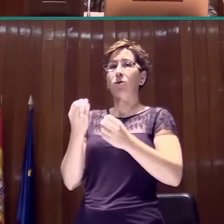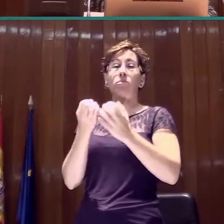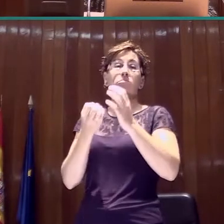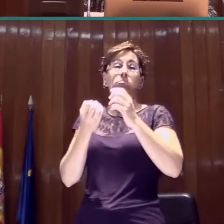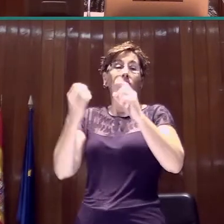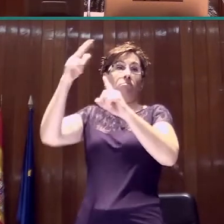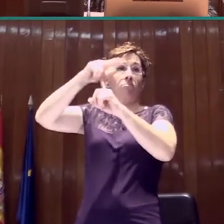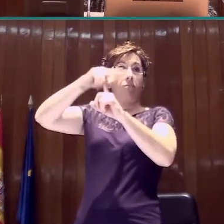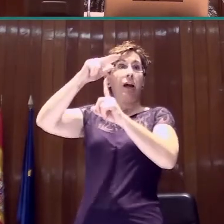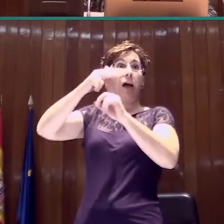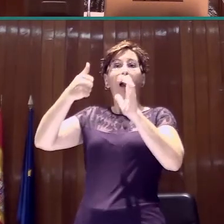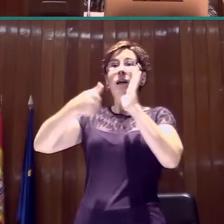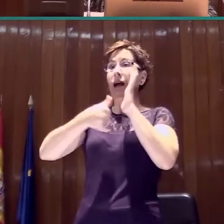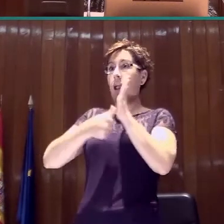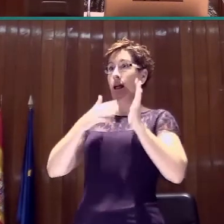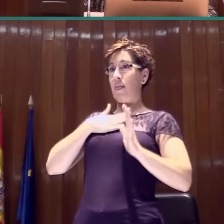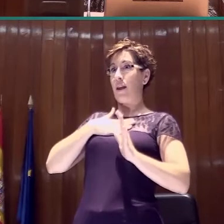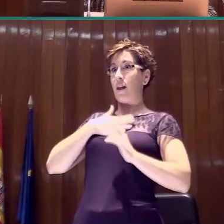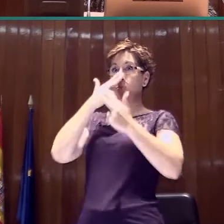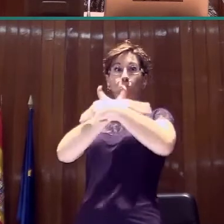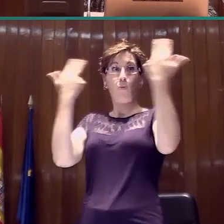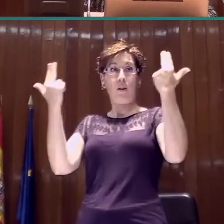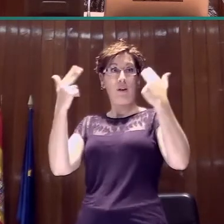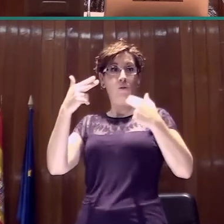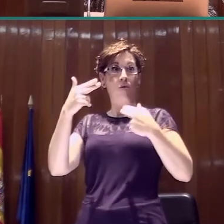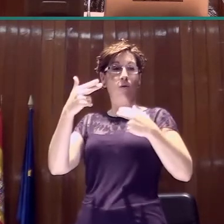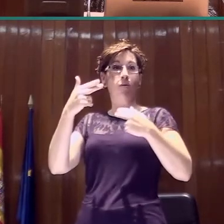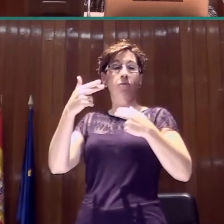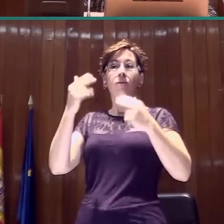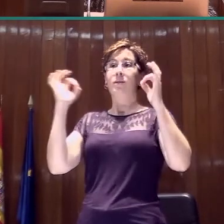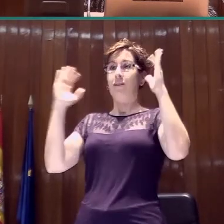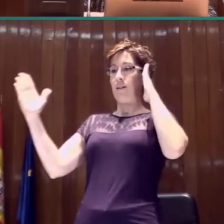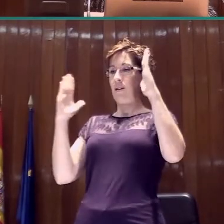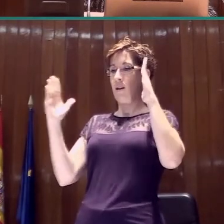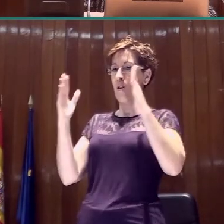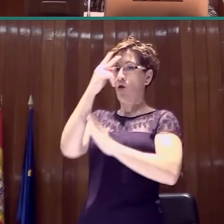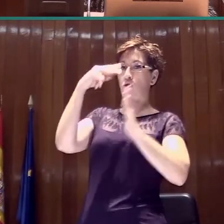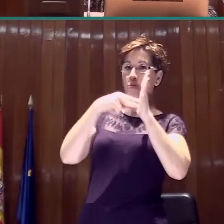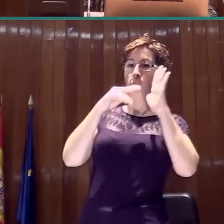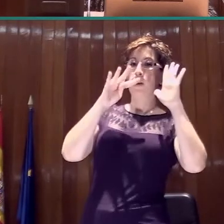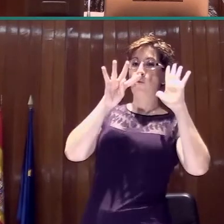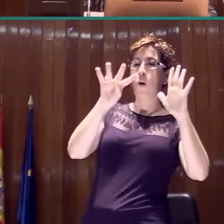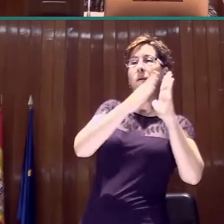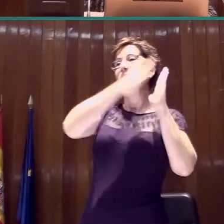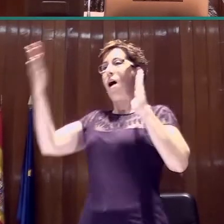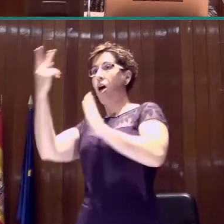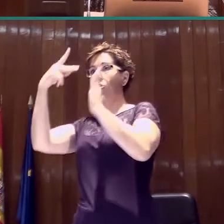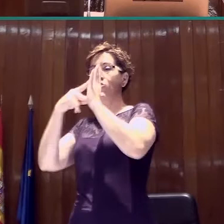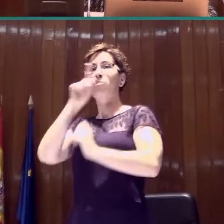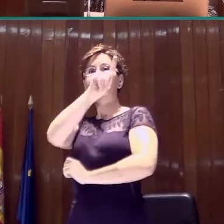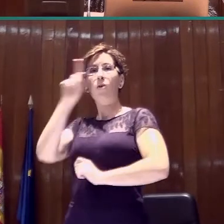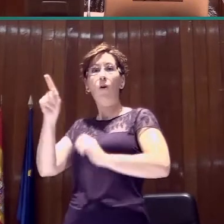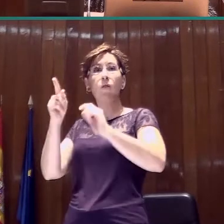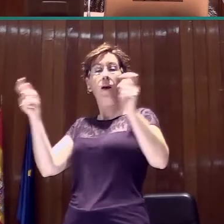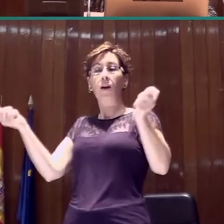en los canales de titularidad pública y privada durante el periodo comprendido entre 2009 y 2011 y, además,